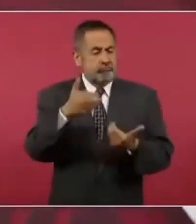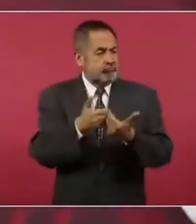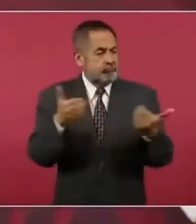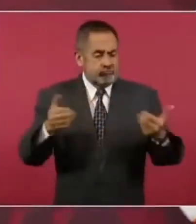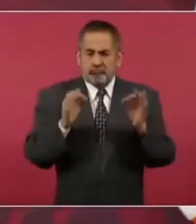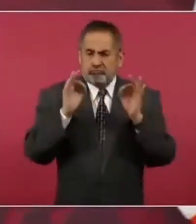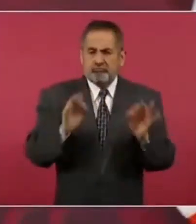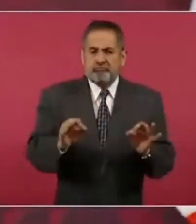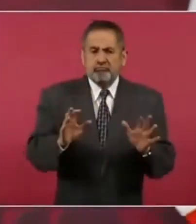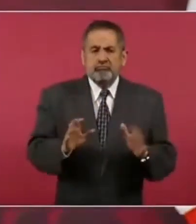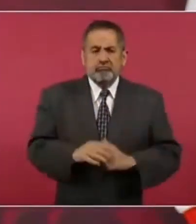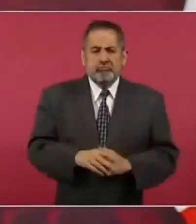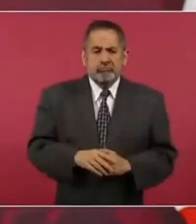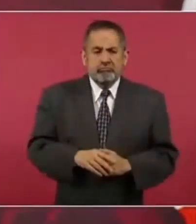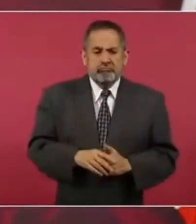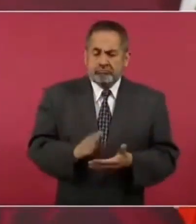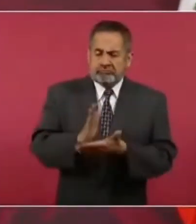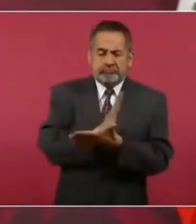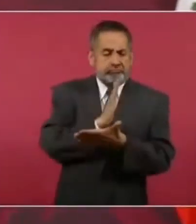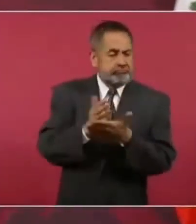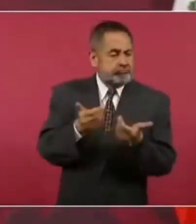los poderes.